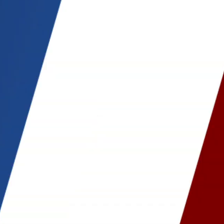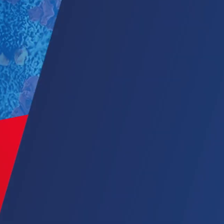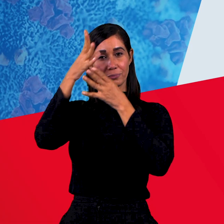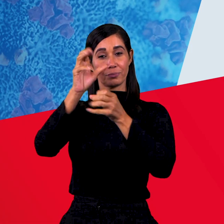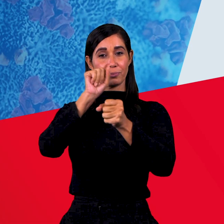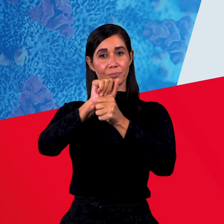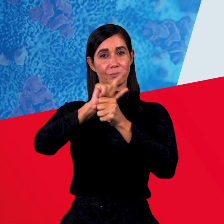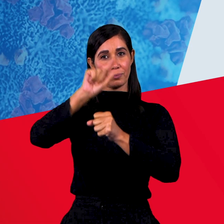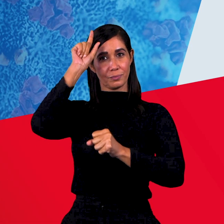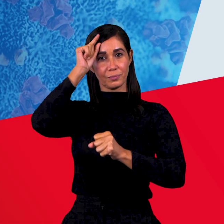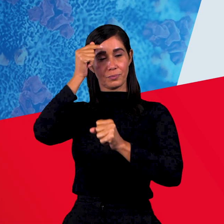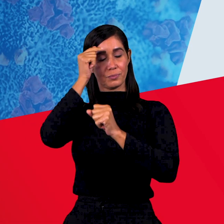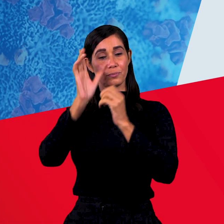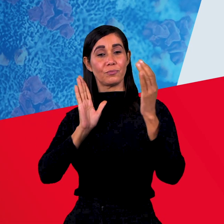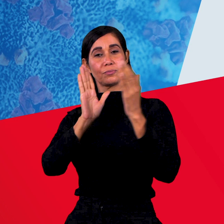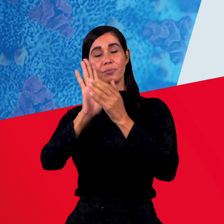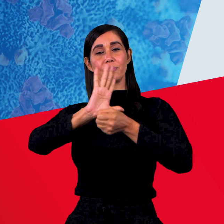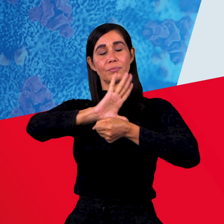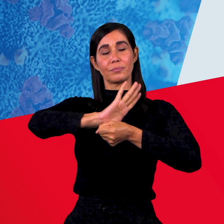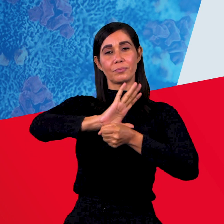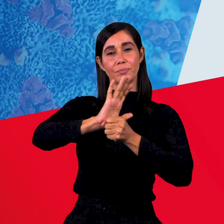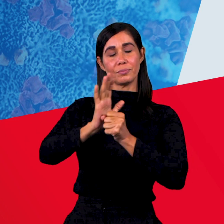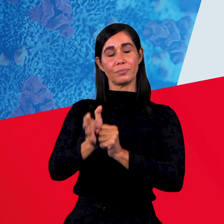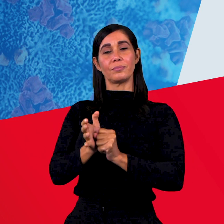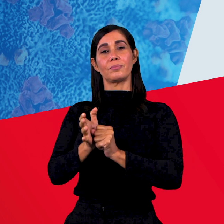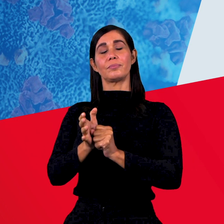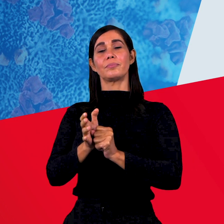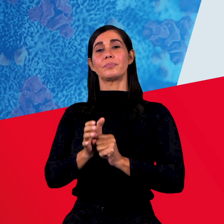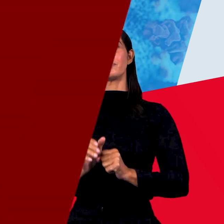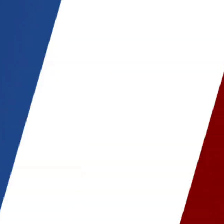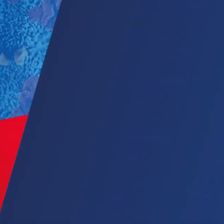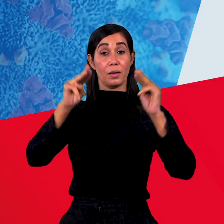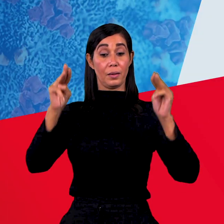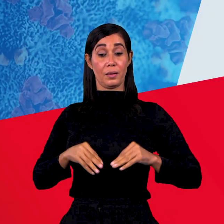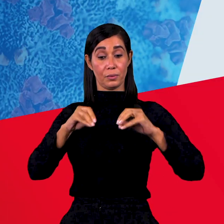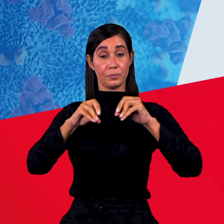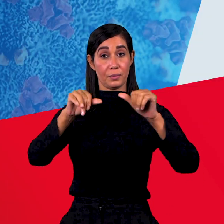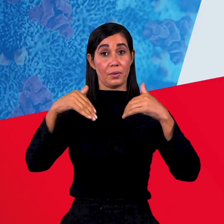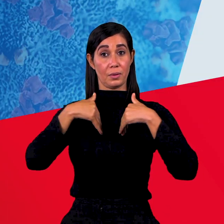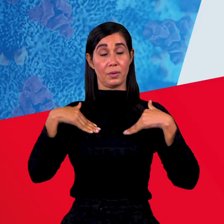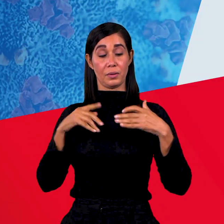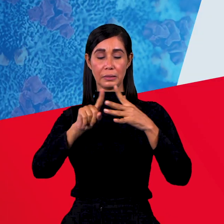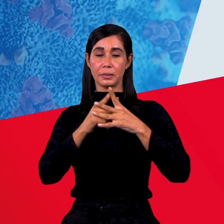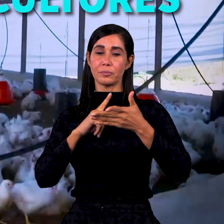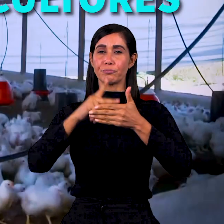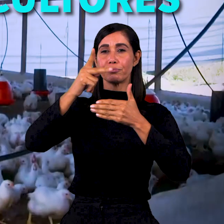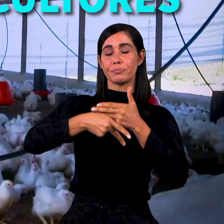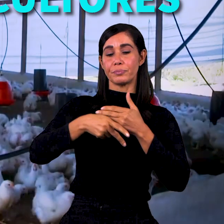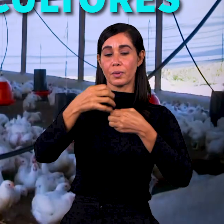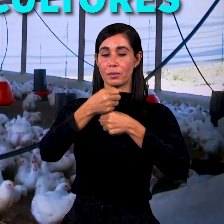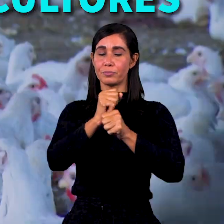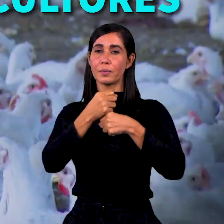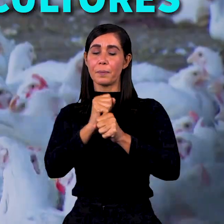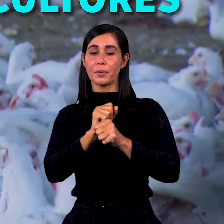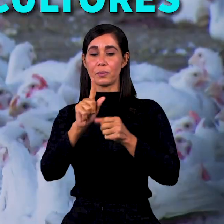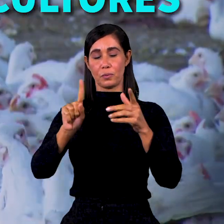Boletín informativo de las acciones del gobierno contra el coronavirus COVID-19. El Ministerio de Agricultura iniciará